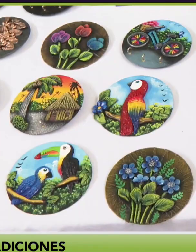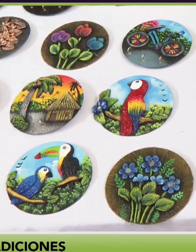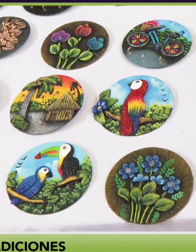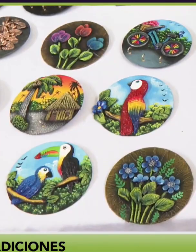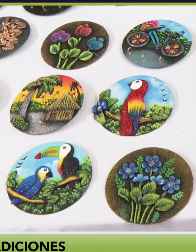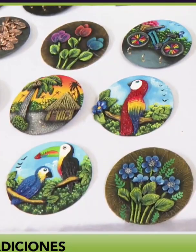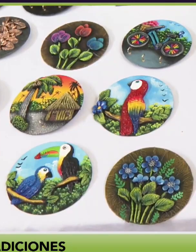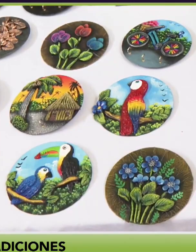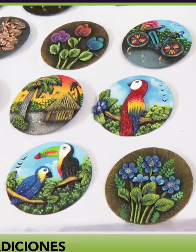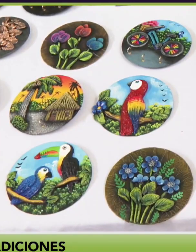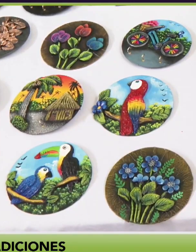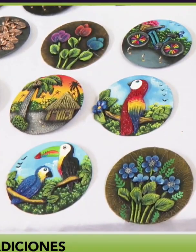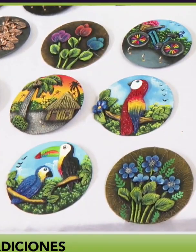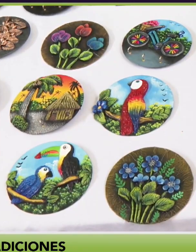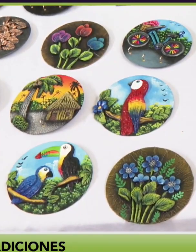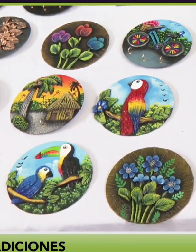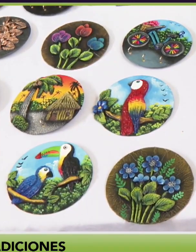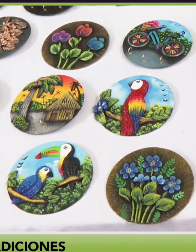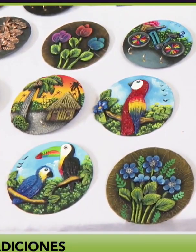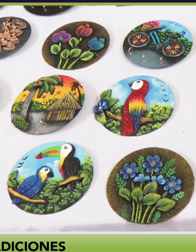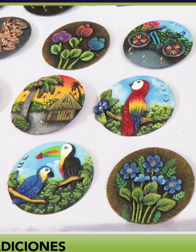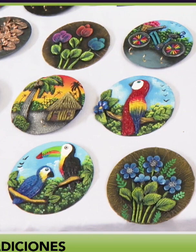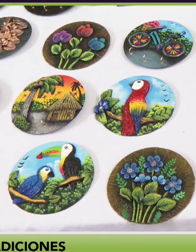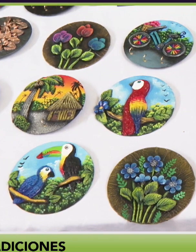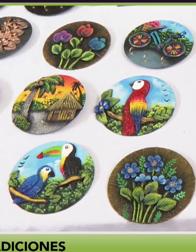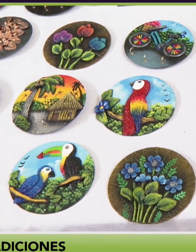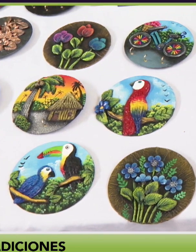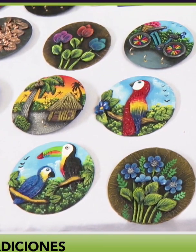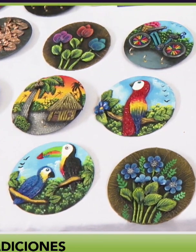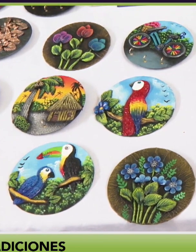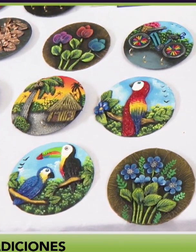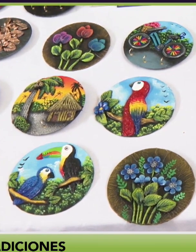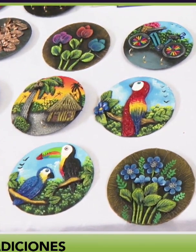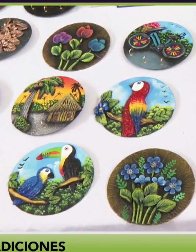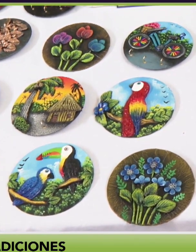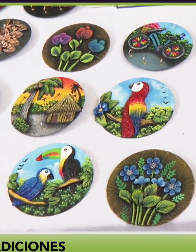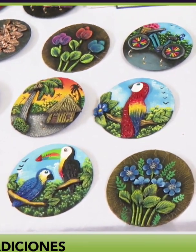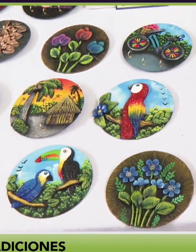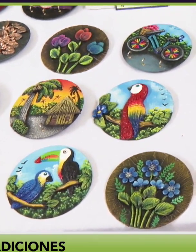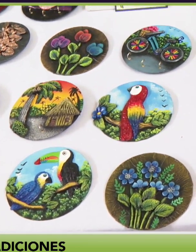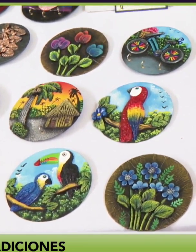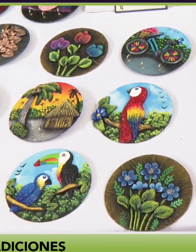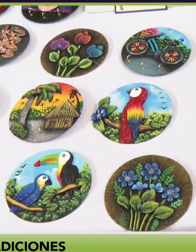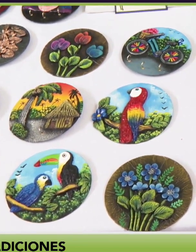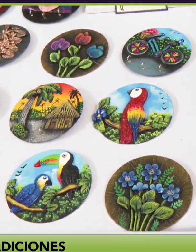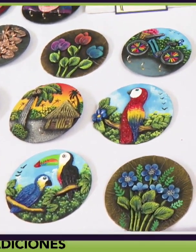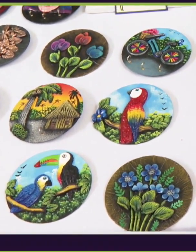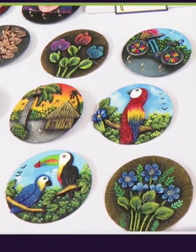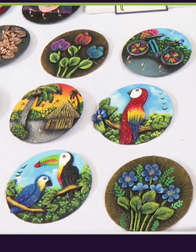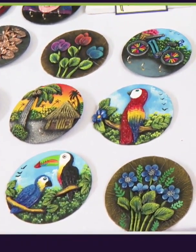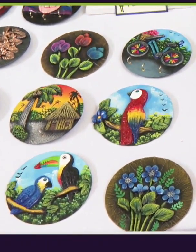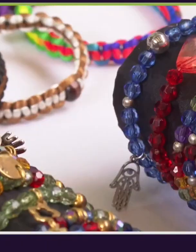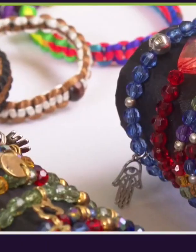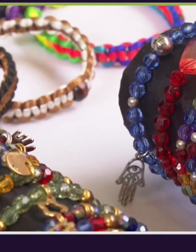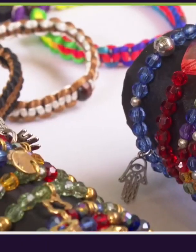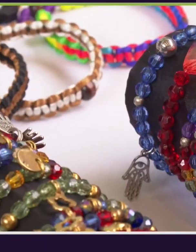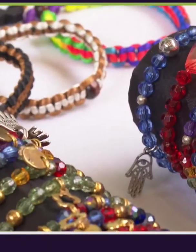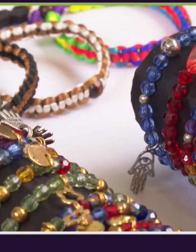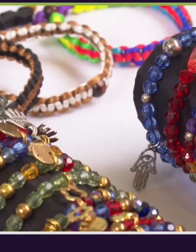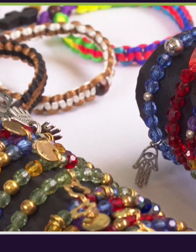Es arte relacionado con las tradiciones costarricenses, con las personas negras, diferente tipo de arte en mi empresa.